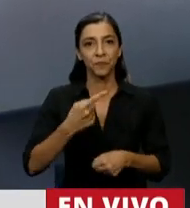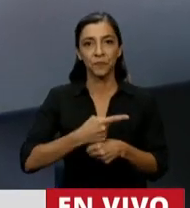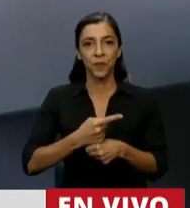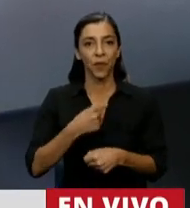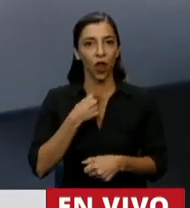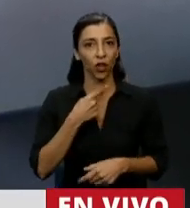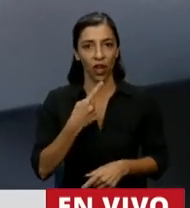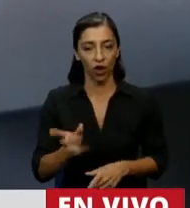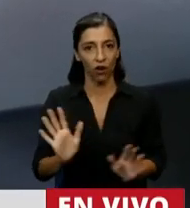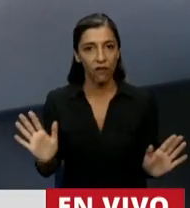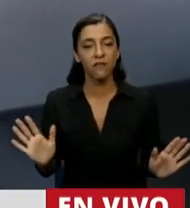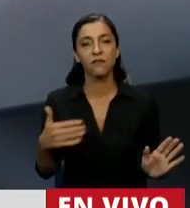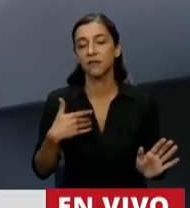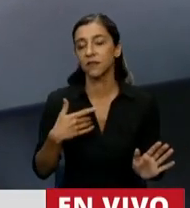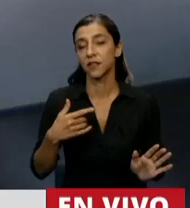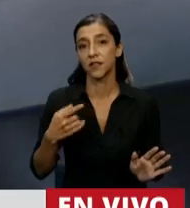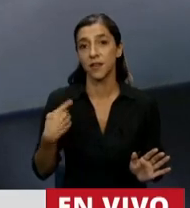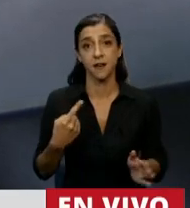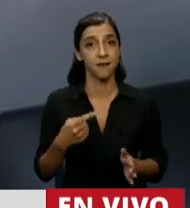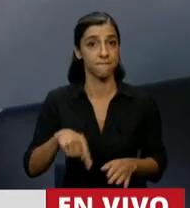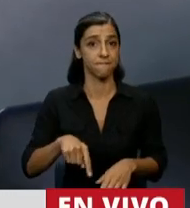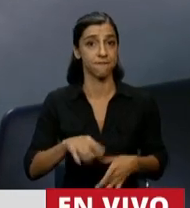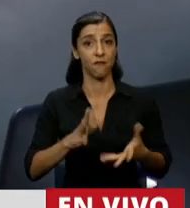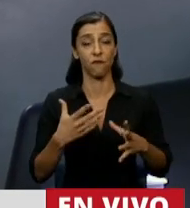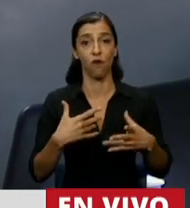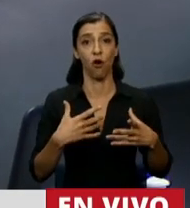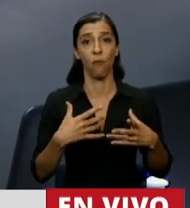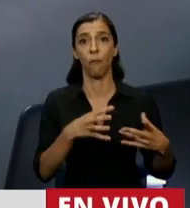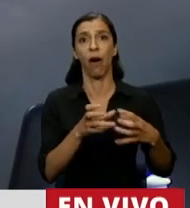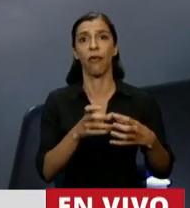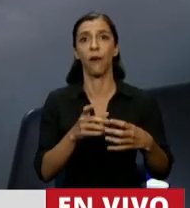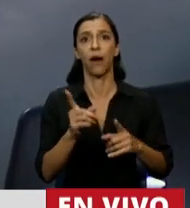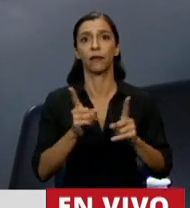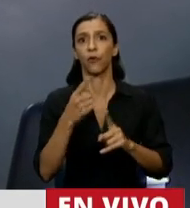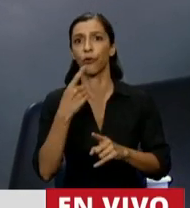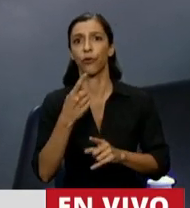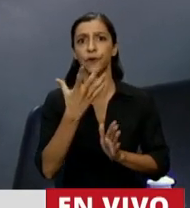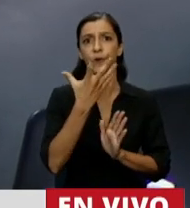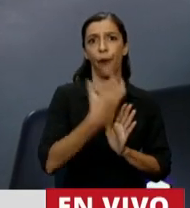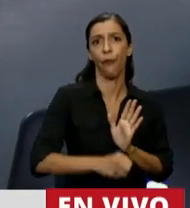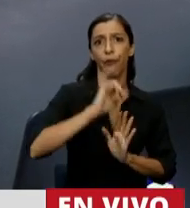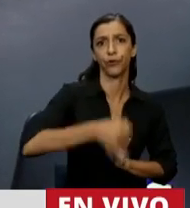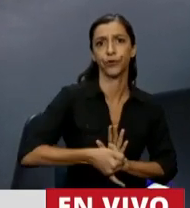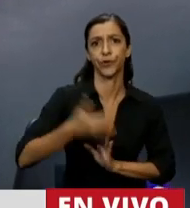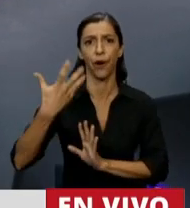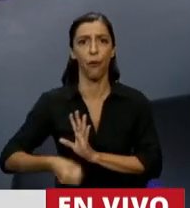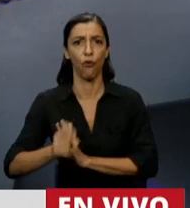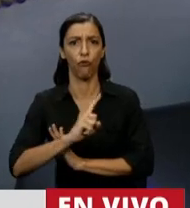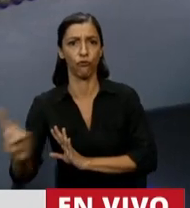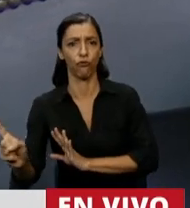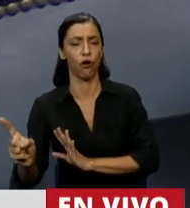decir es que no es correcto presentar el debate como aborto sí o aborto no, porque desde hace